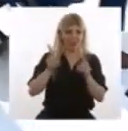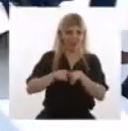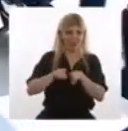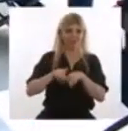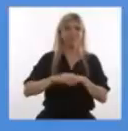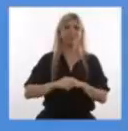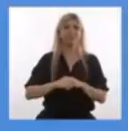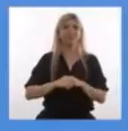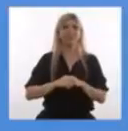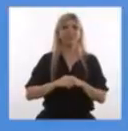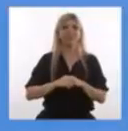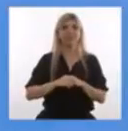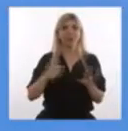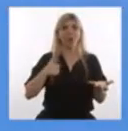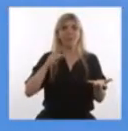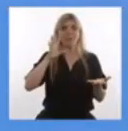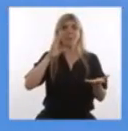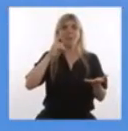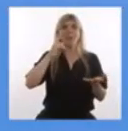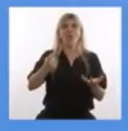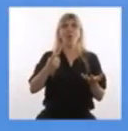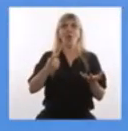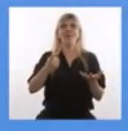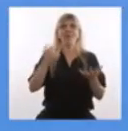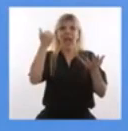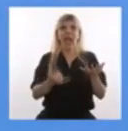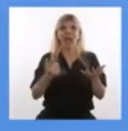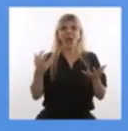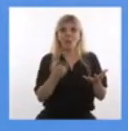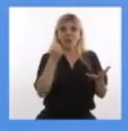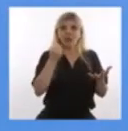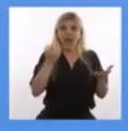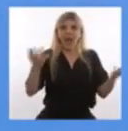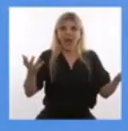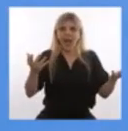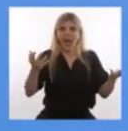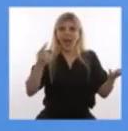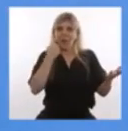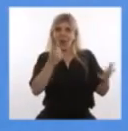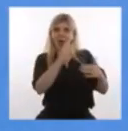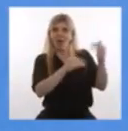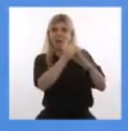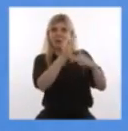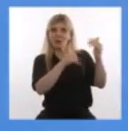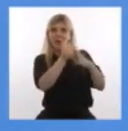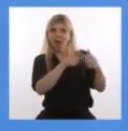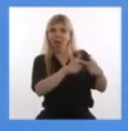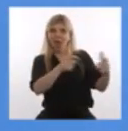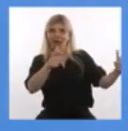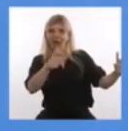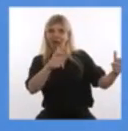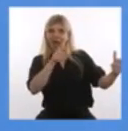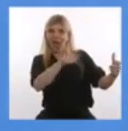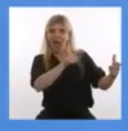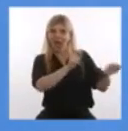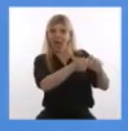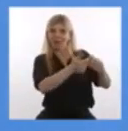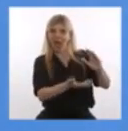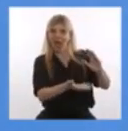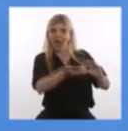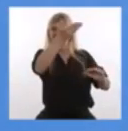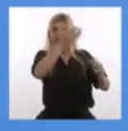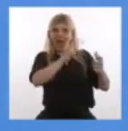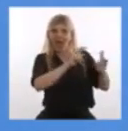me doy cuenta que tenemos esa oportunidad. Uno mira la actividad de la construcción y los números han cambiado.